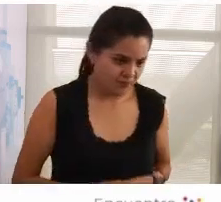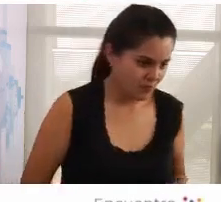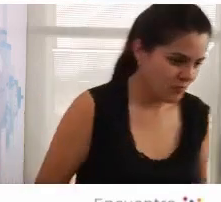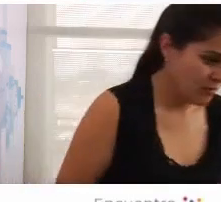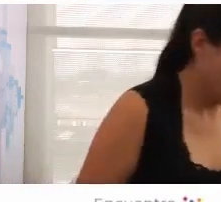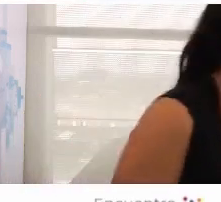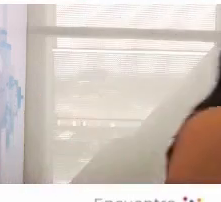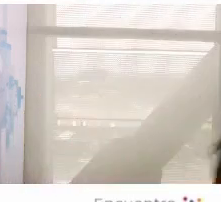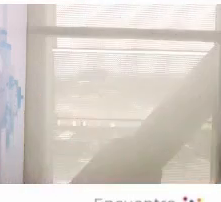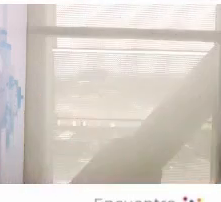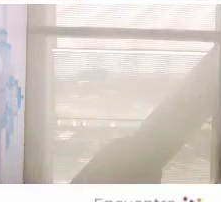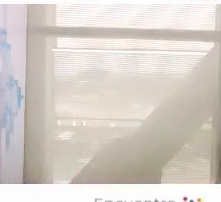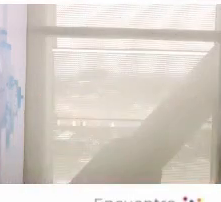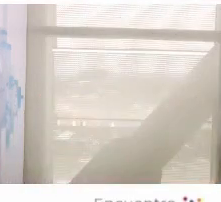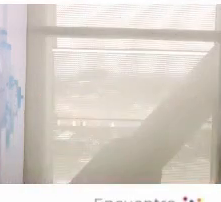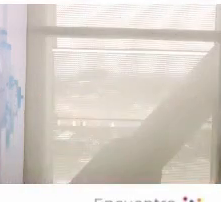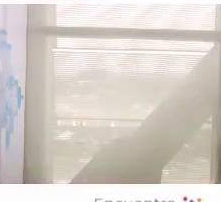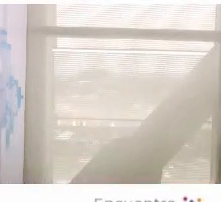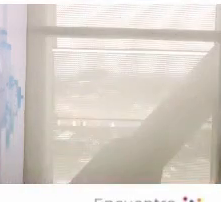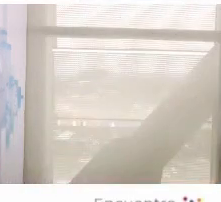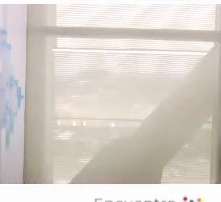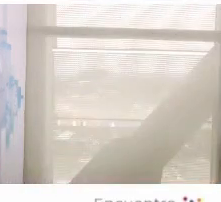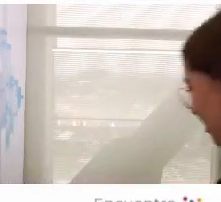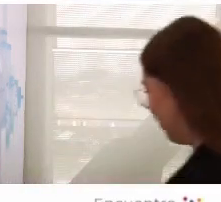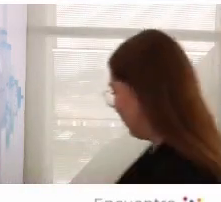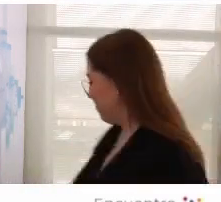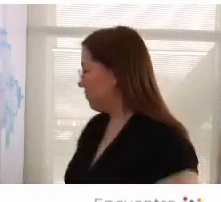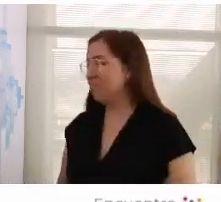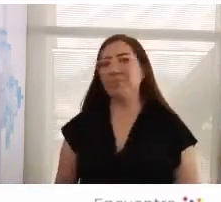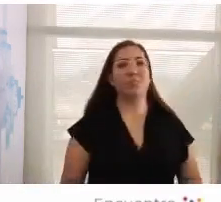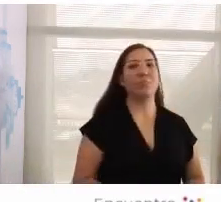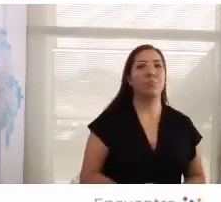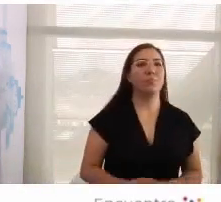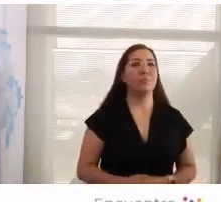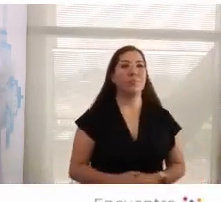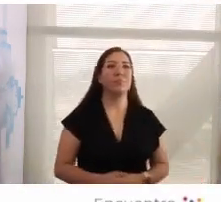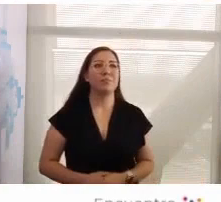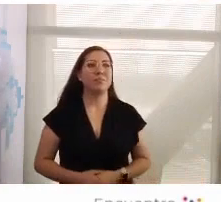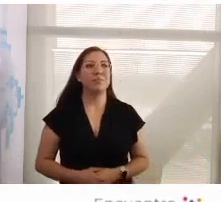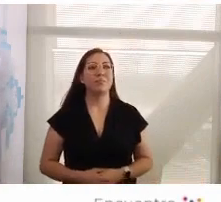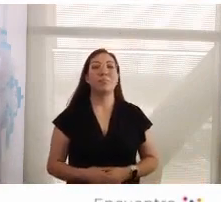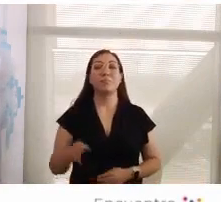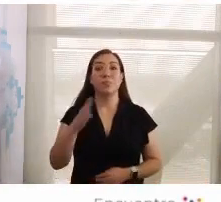bueno buenísimo es una nueva mirada